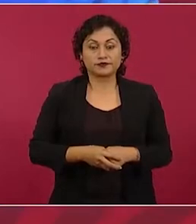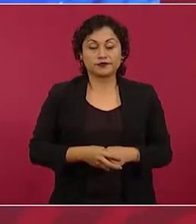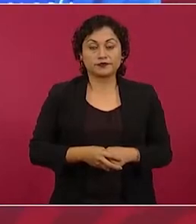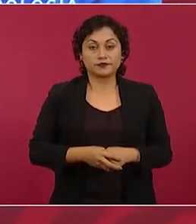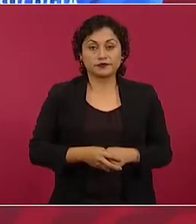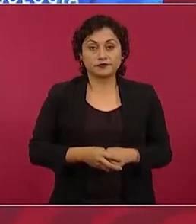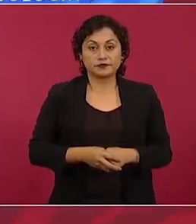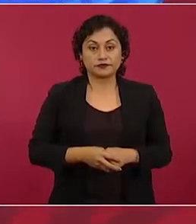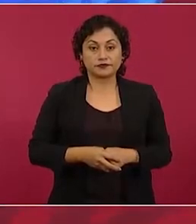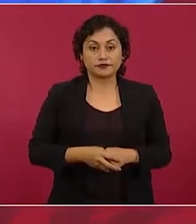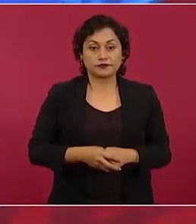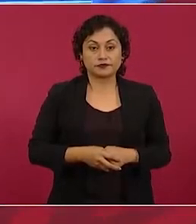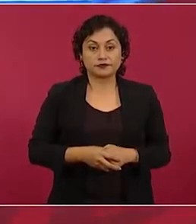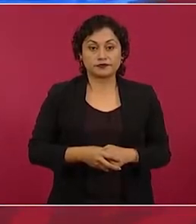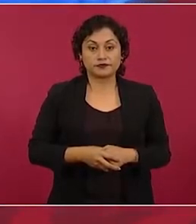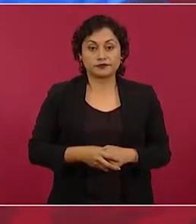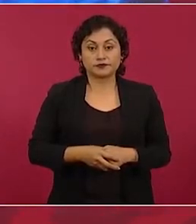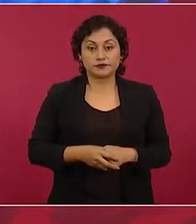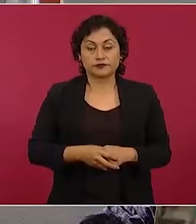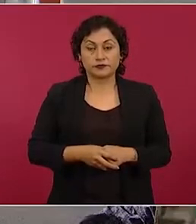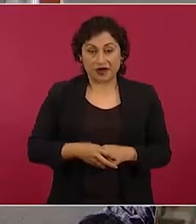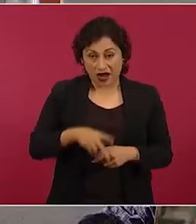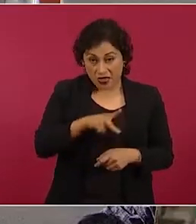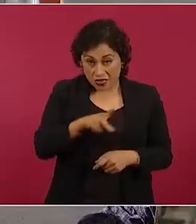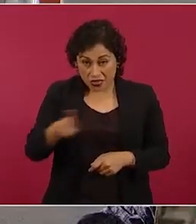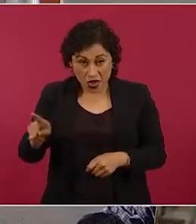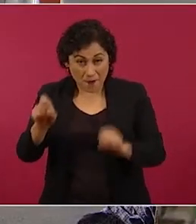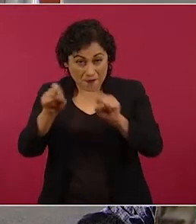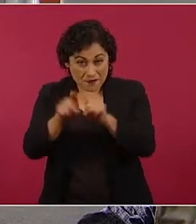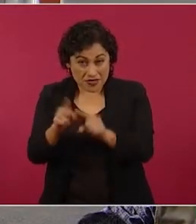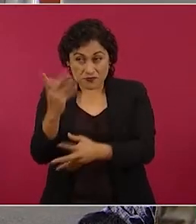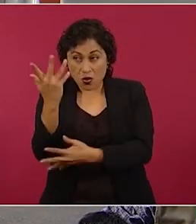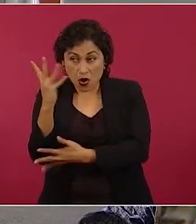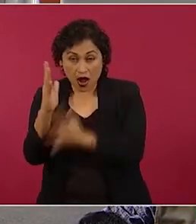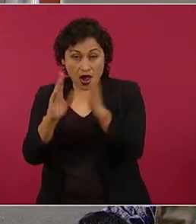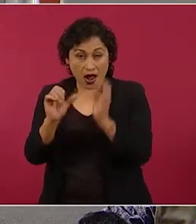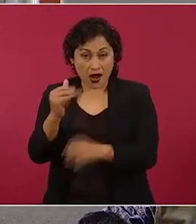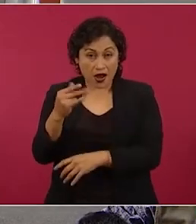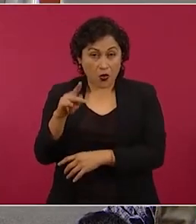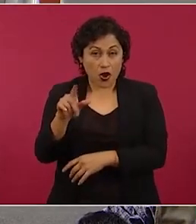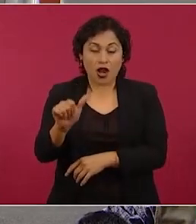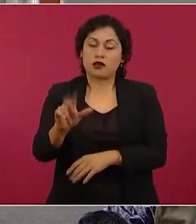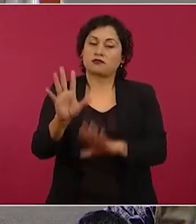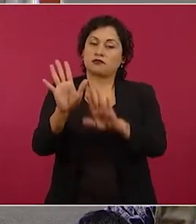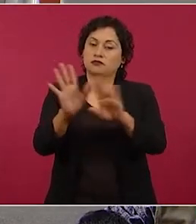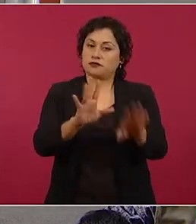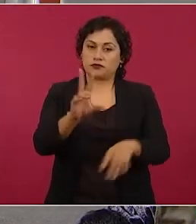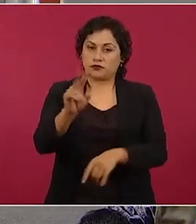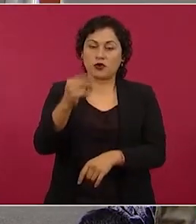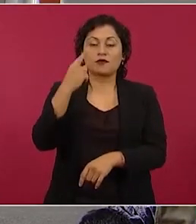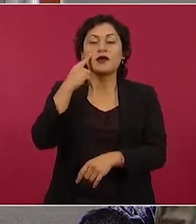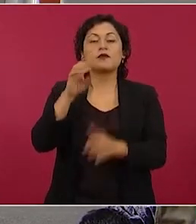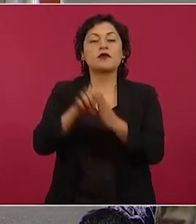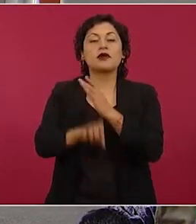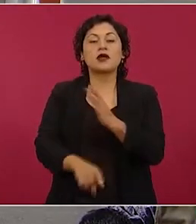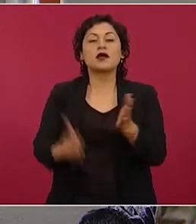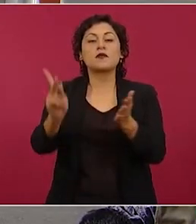va a ser acahual, por ejemplo, aquí en Playa del Carmen, desde que